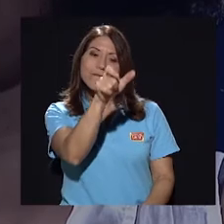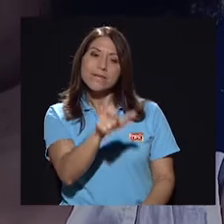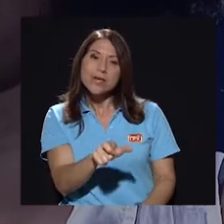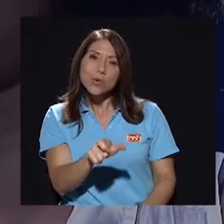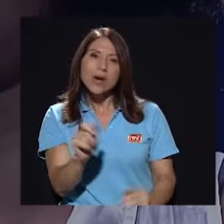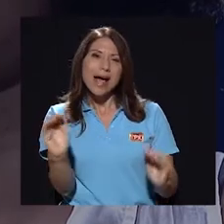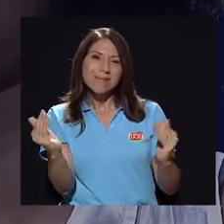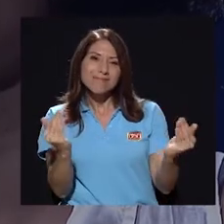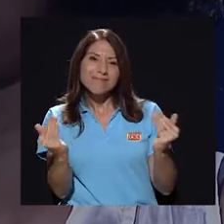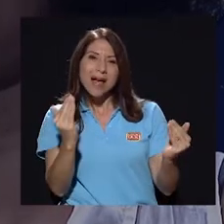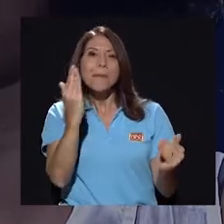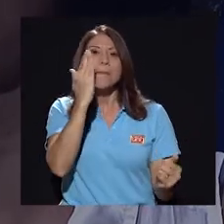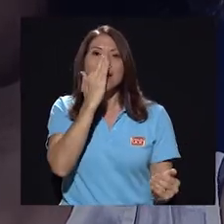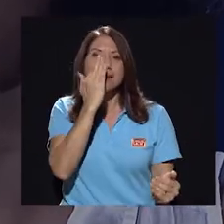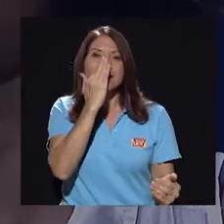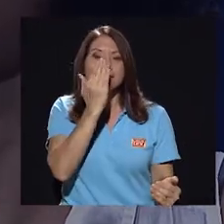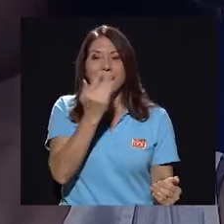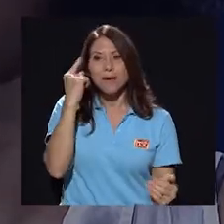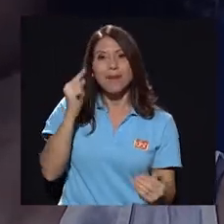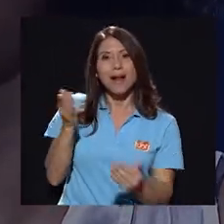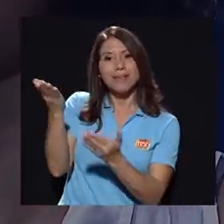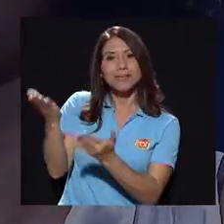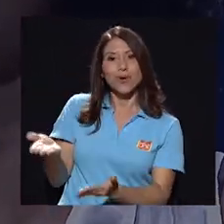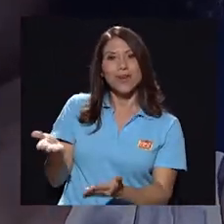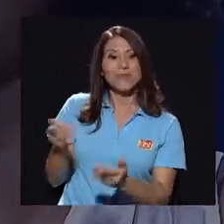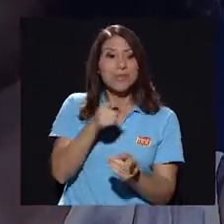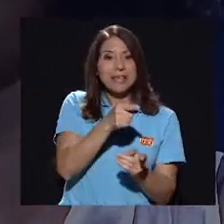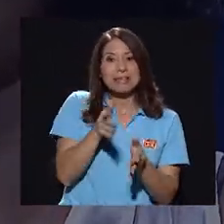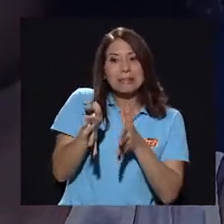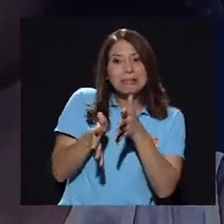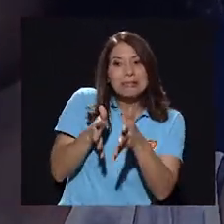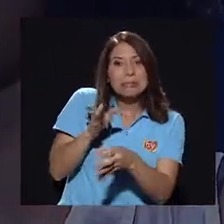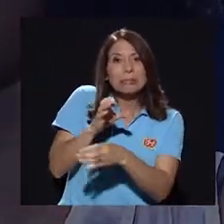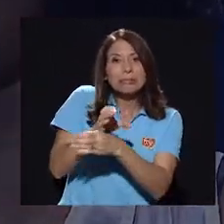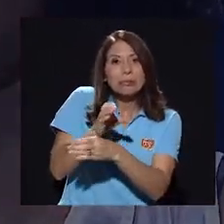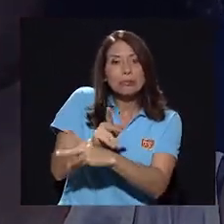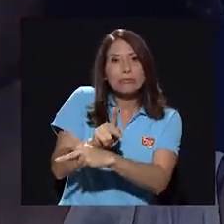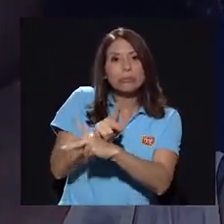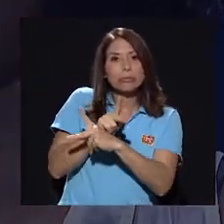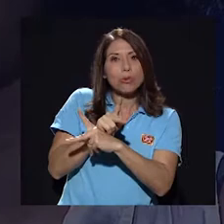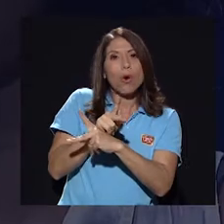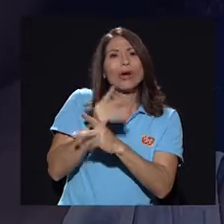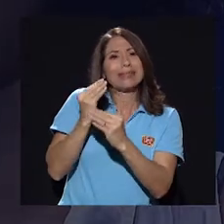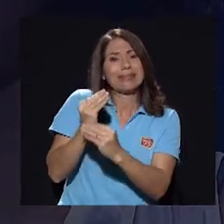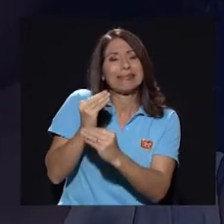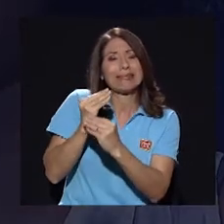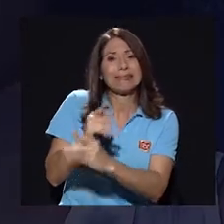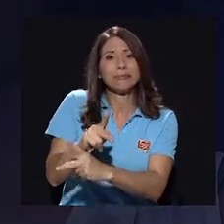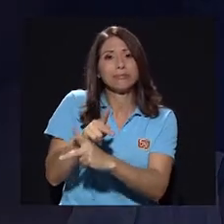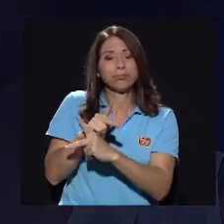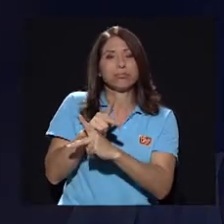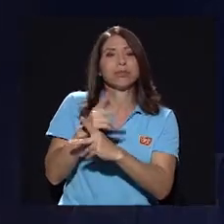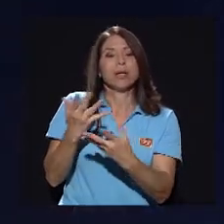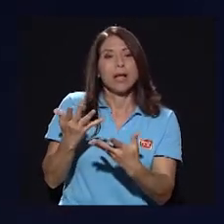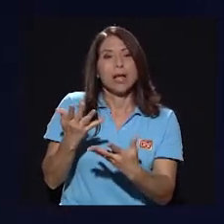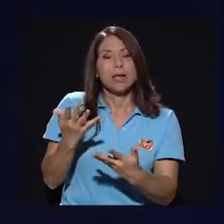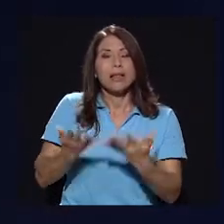como una figura muy maternal para Soledad, de repente es la que la cuida, la que quiere protegerla o sobreprotegerla,